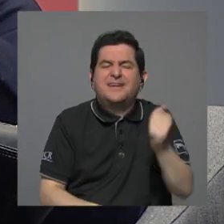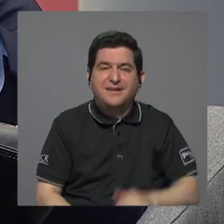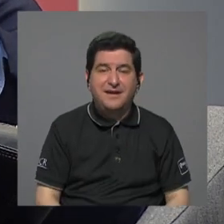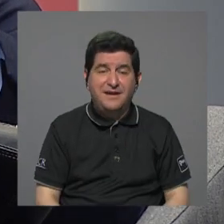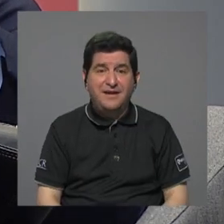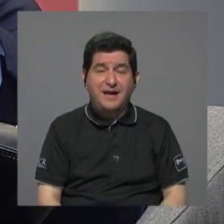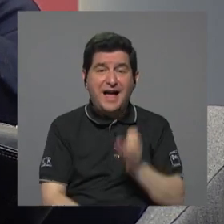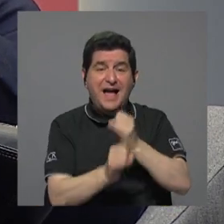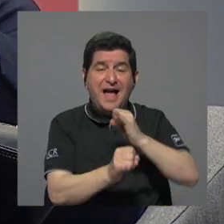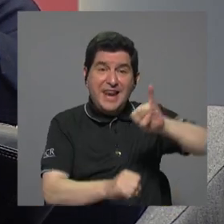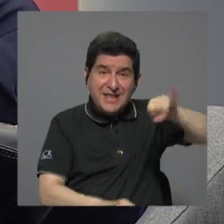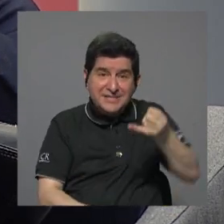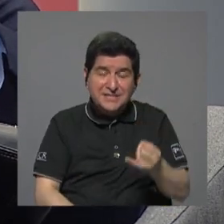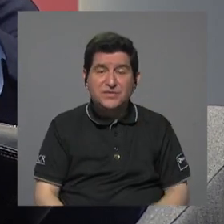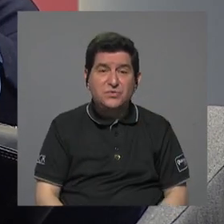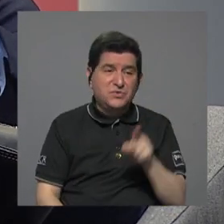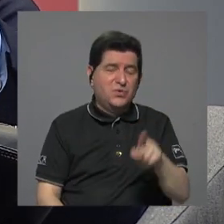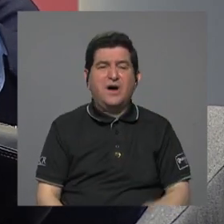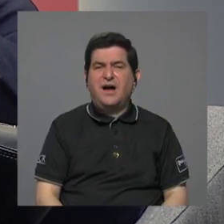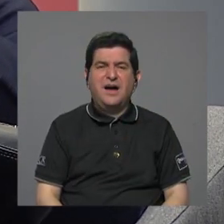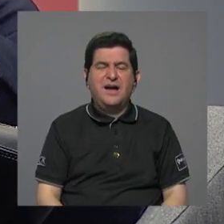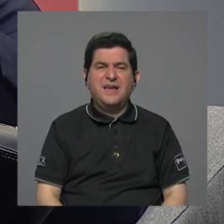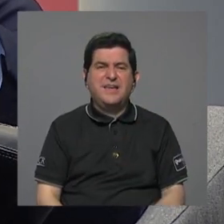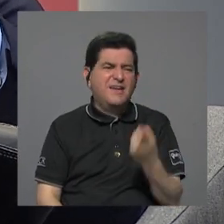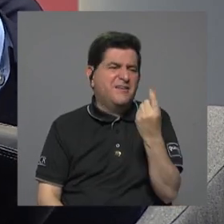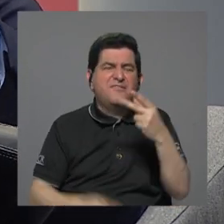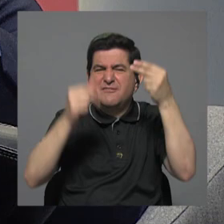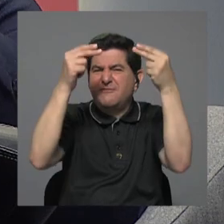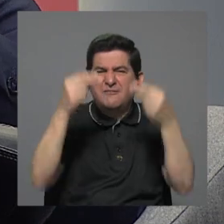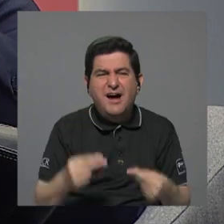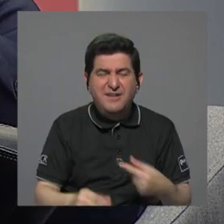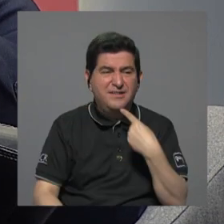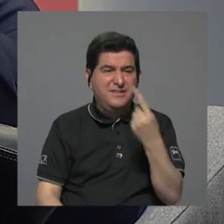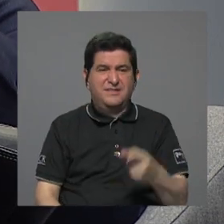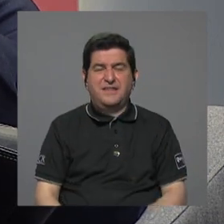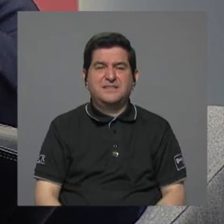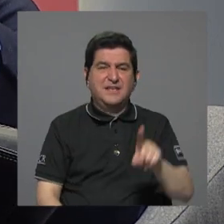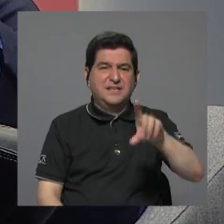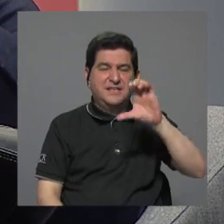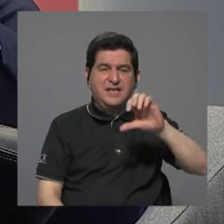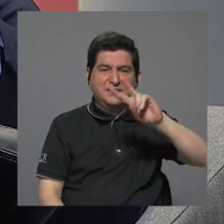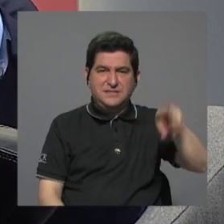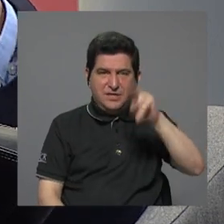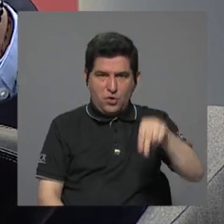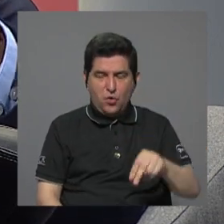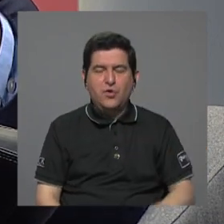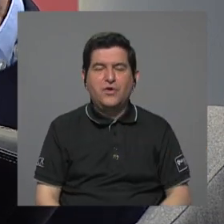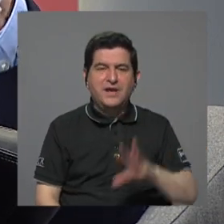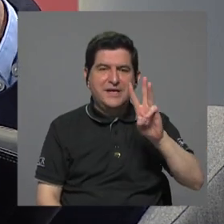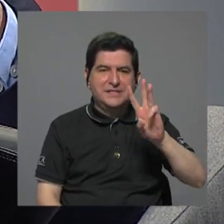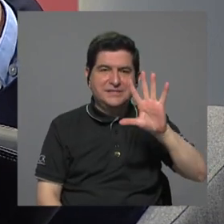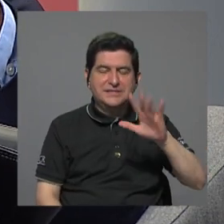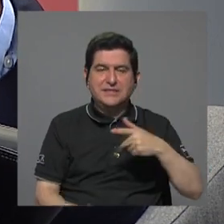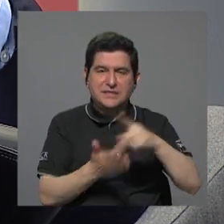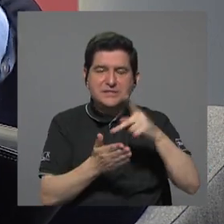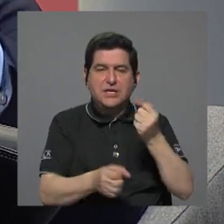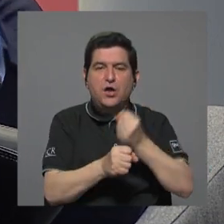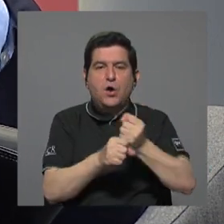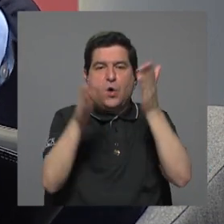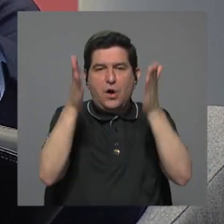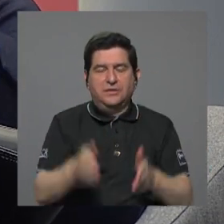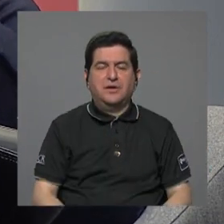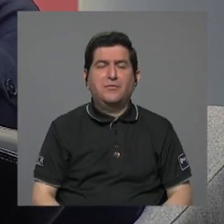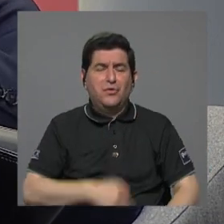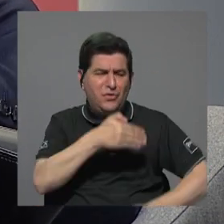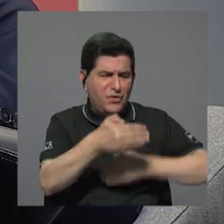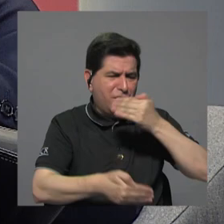Javdeba lo llegaron a tener insuficiencias presupuestarias donde decían colones que se recogían 65 y se iban en la planilla hubo una